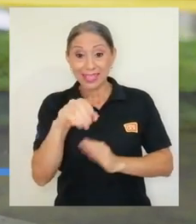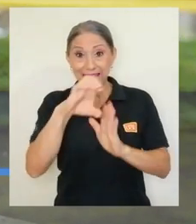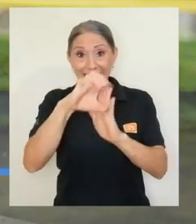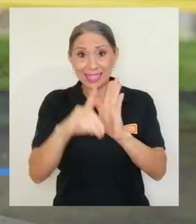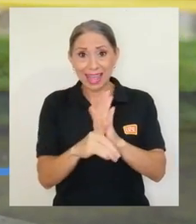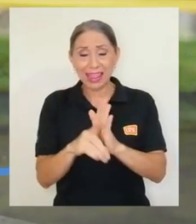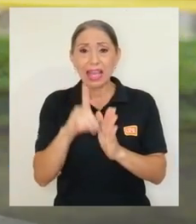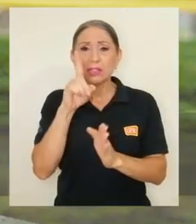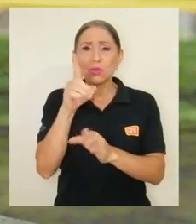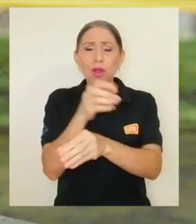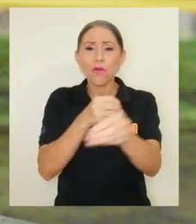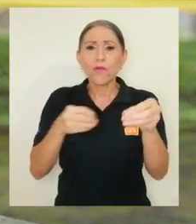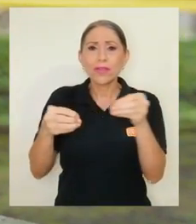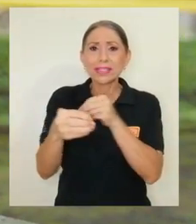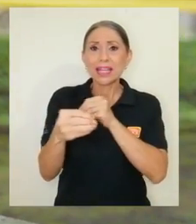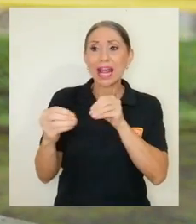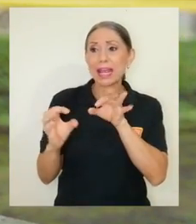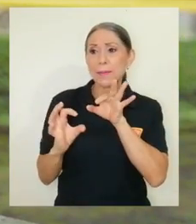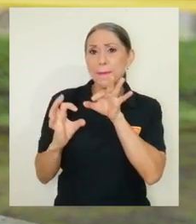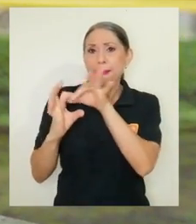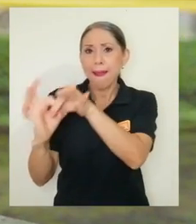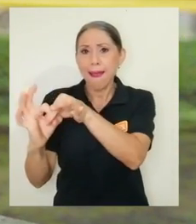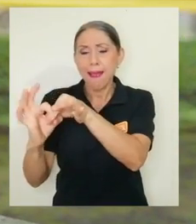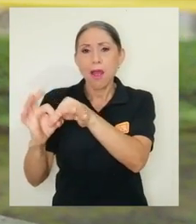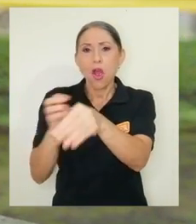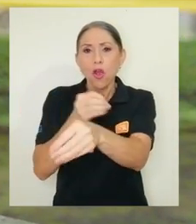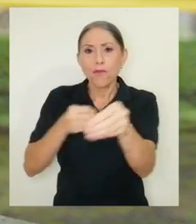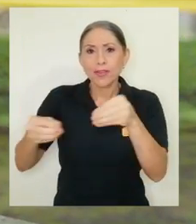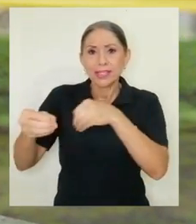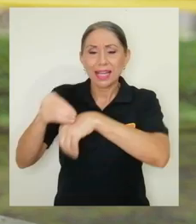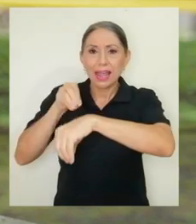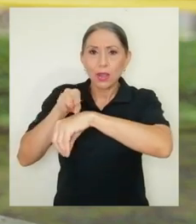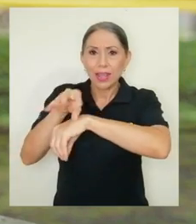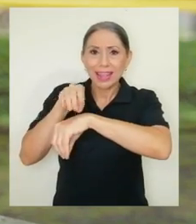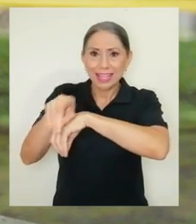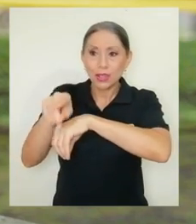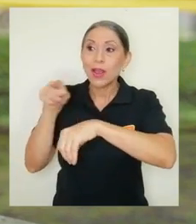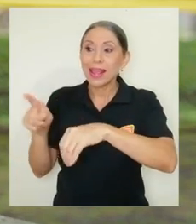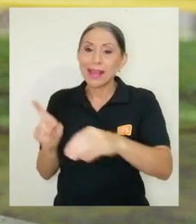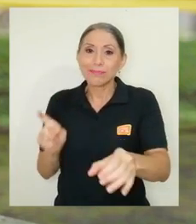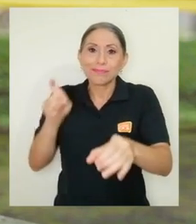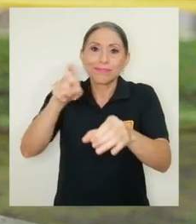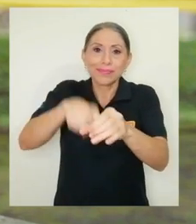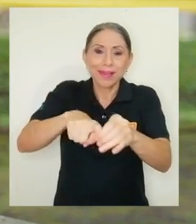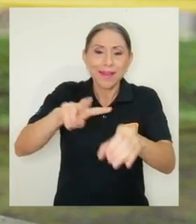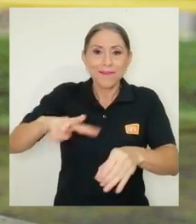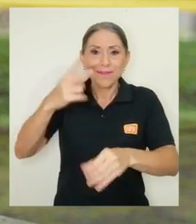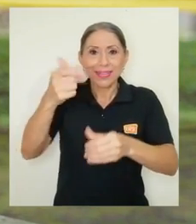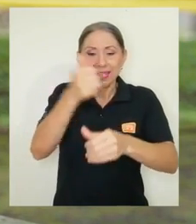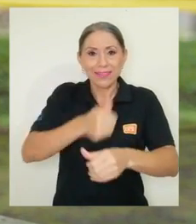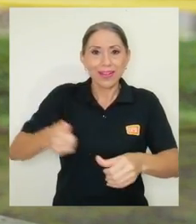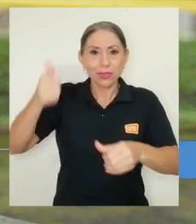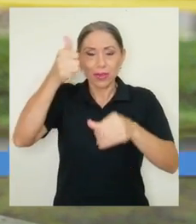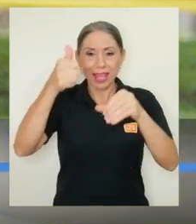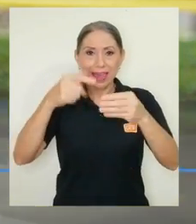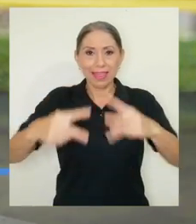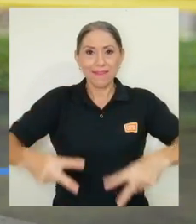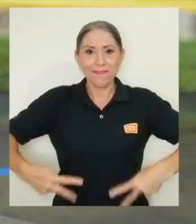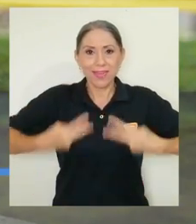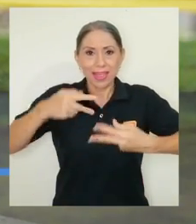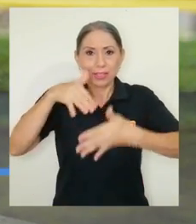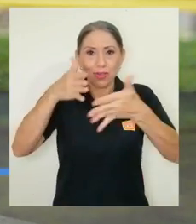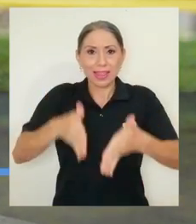instancia de la oficina de orientación que pertenece a la Vicerrectoría de Vida Estudiantil y